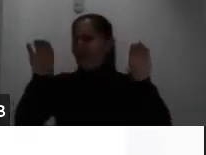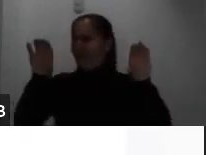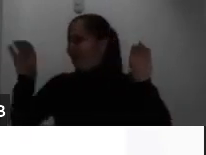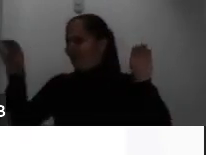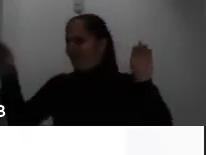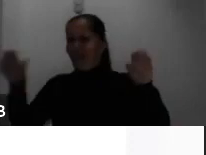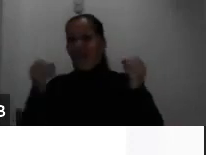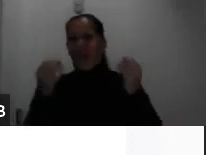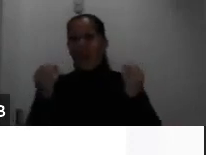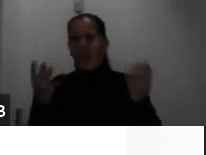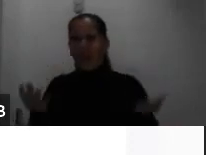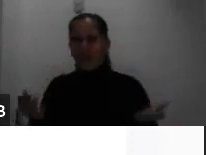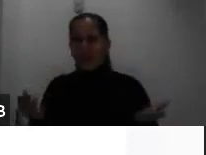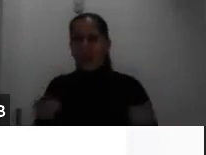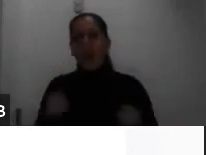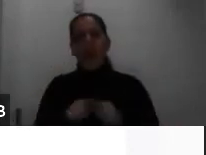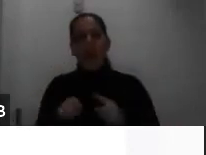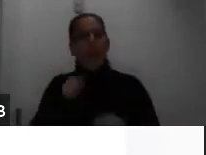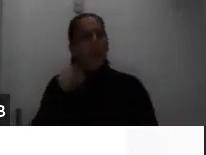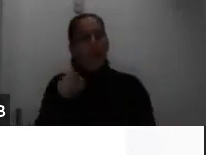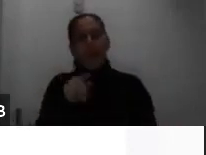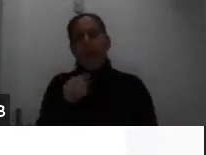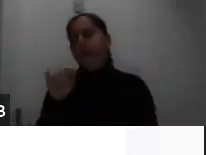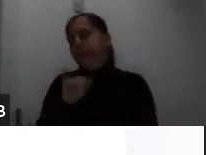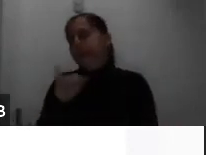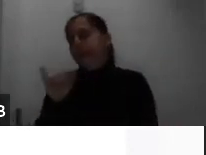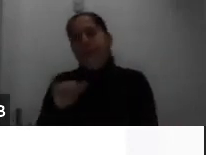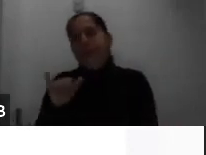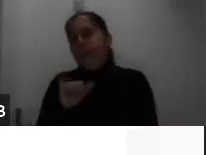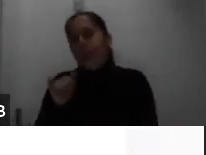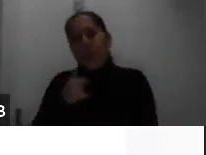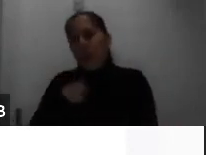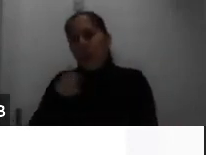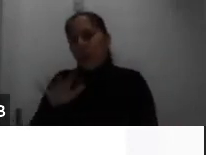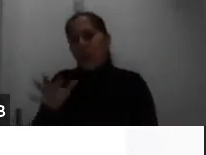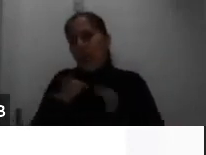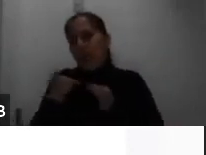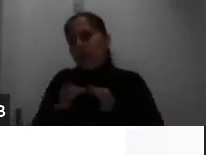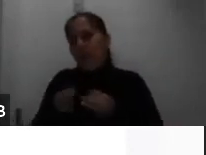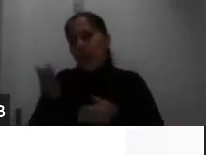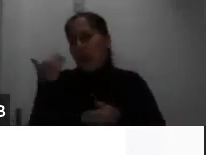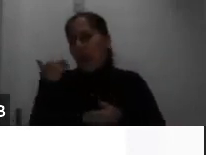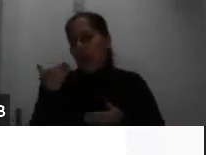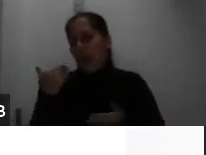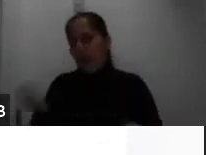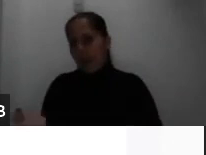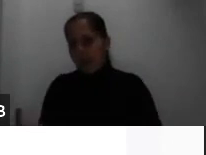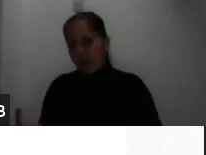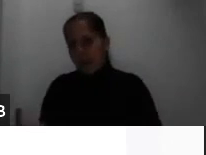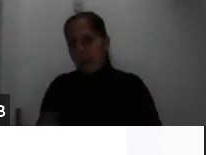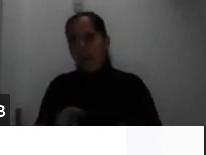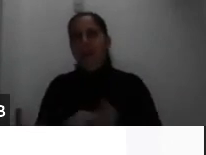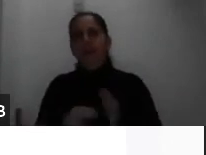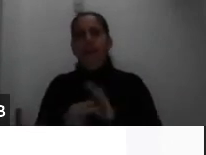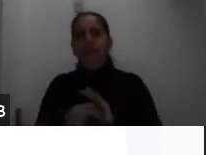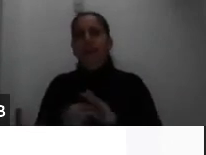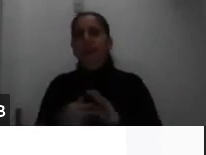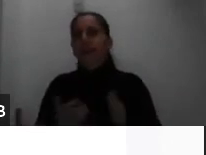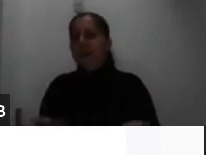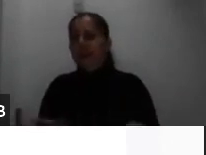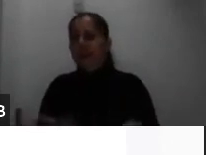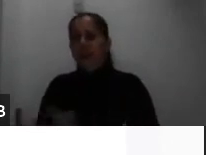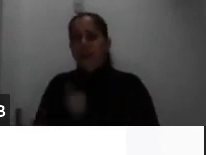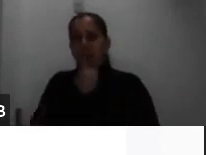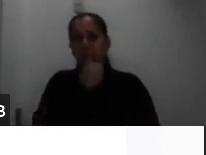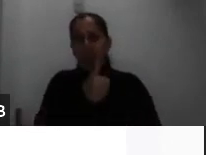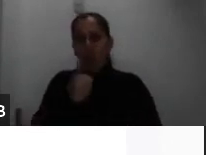que les he que les he explicado previamente y es lo que tiene que ver con cada